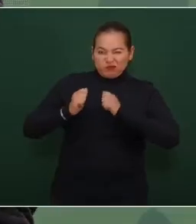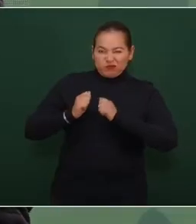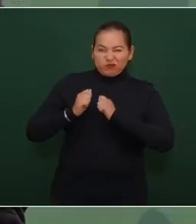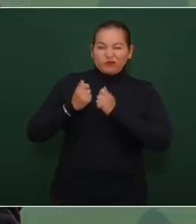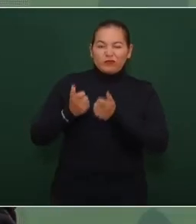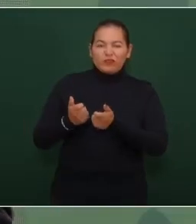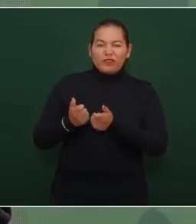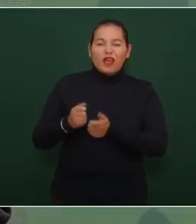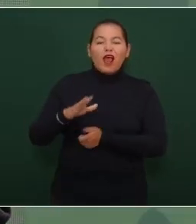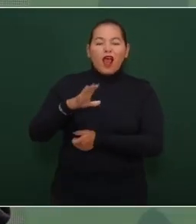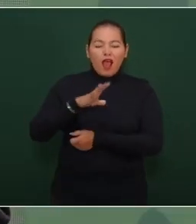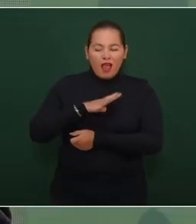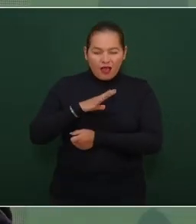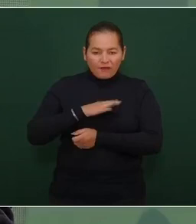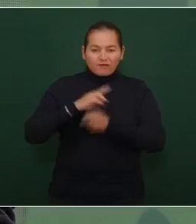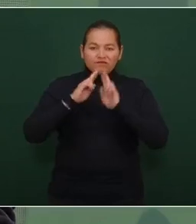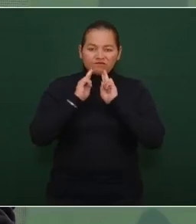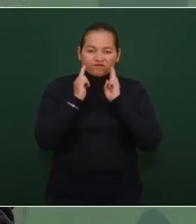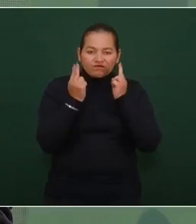narcoestado